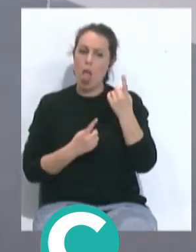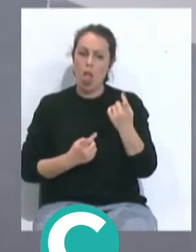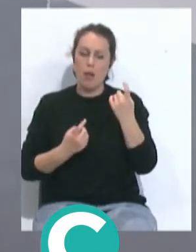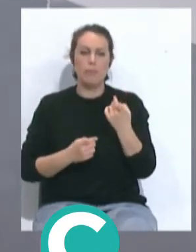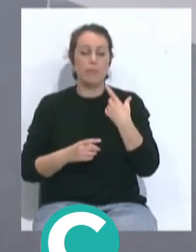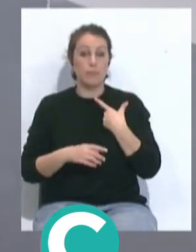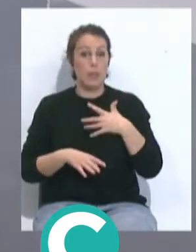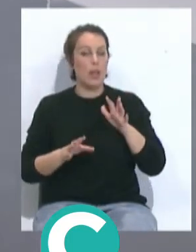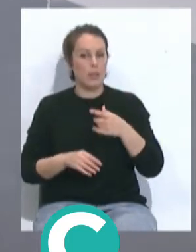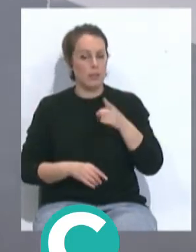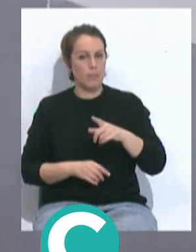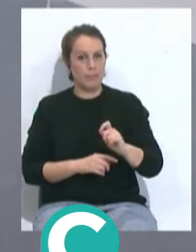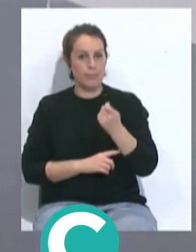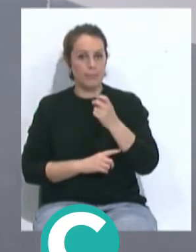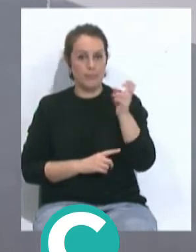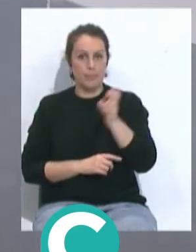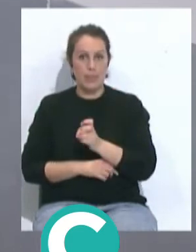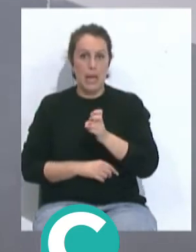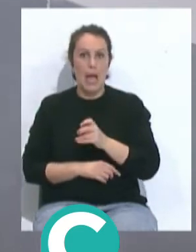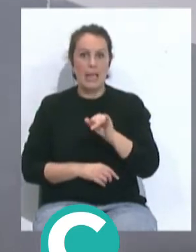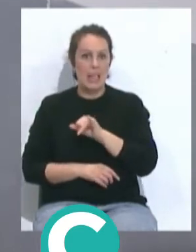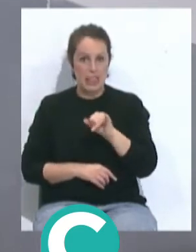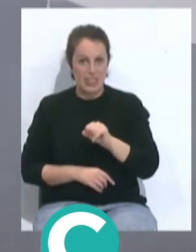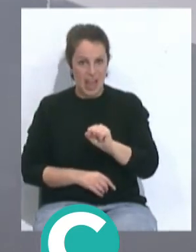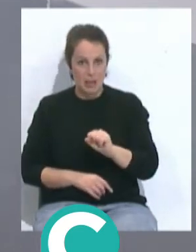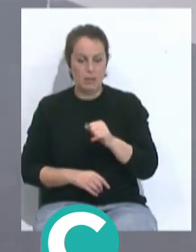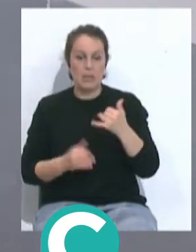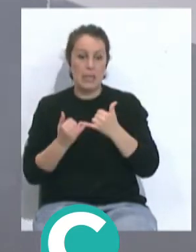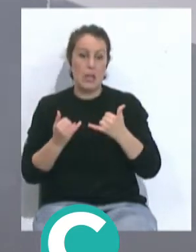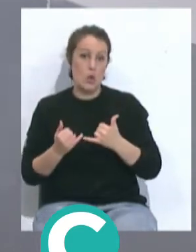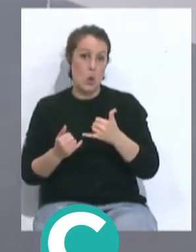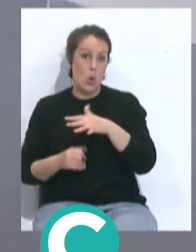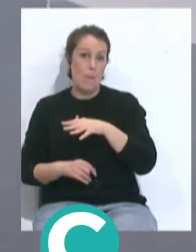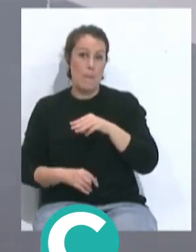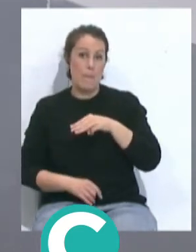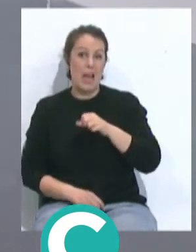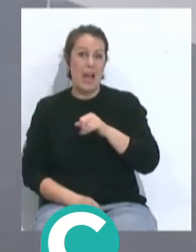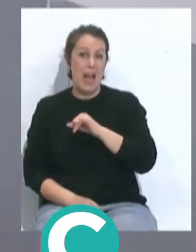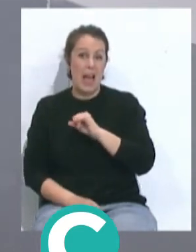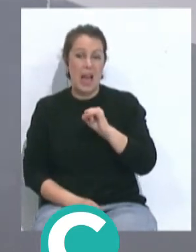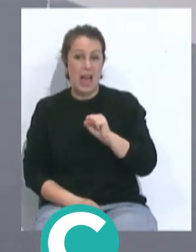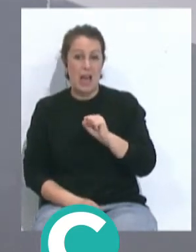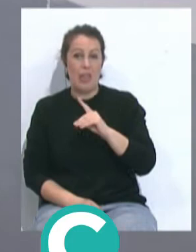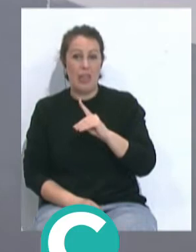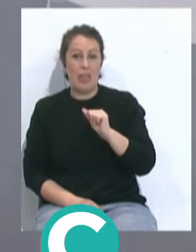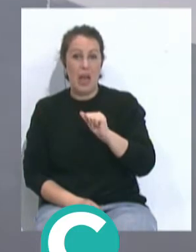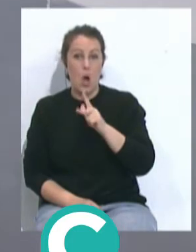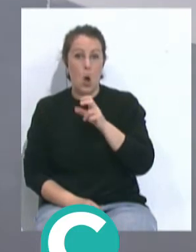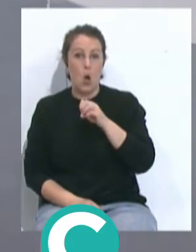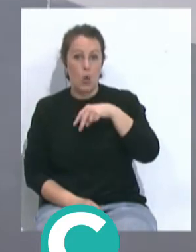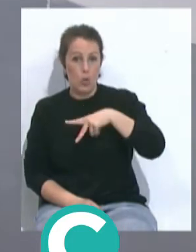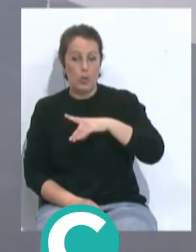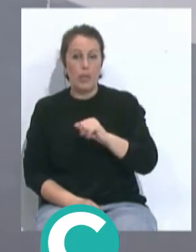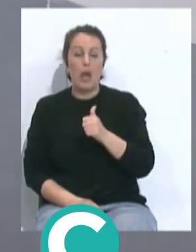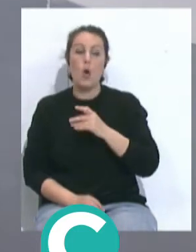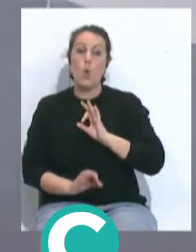el Cádiz consiguió también que viniera Isaac Arcelén del Rayo Majada Onda y justamente el